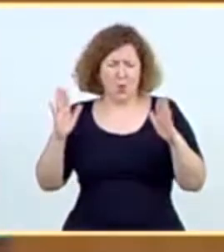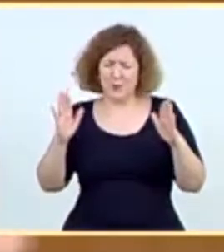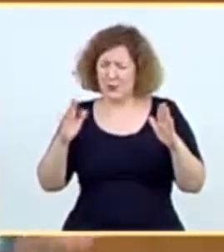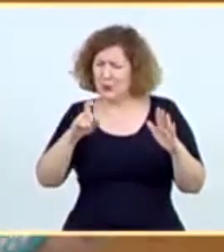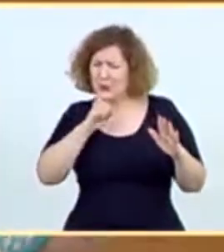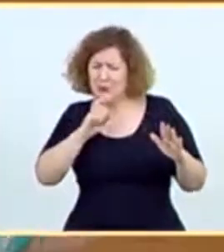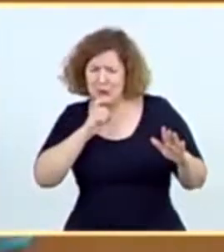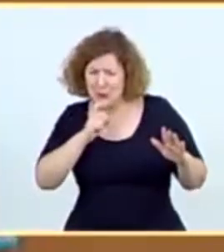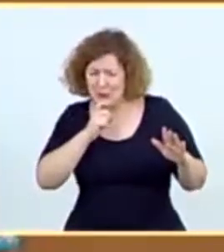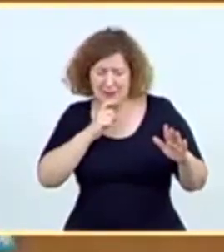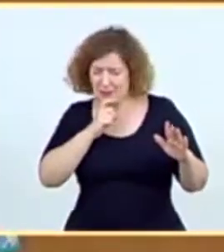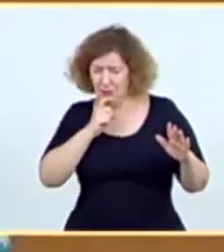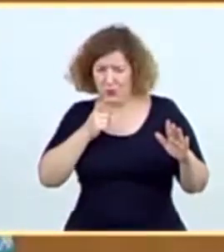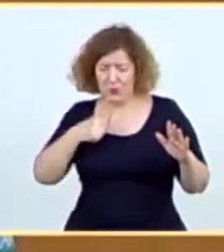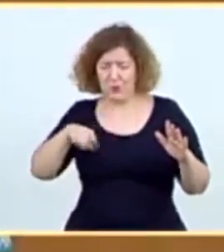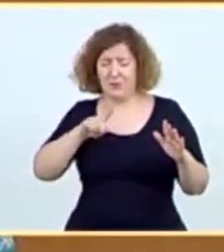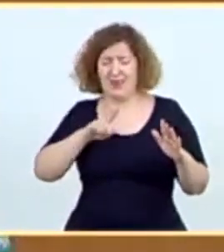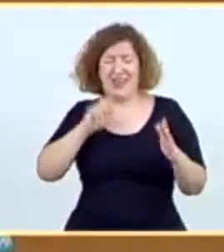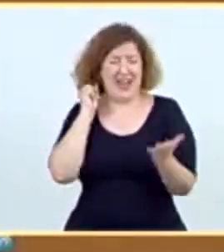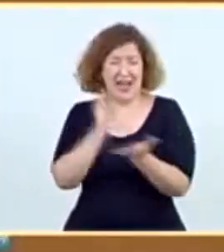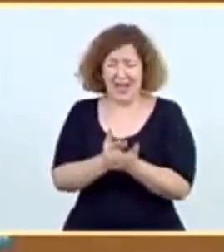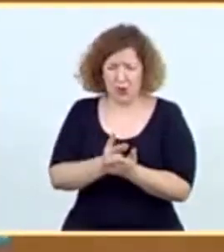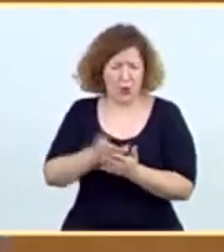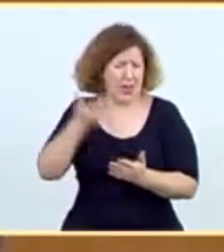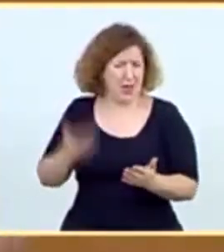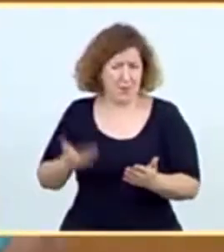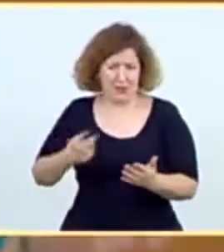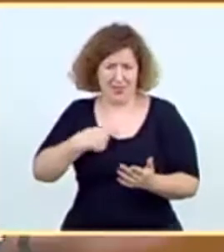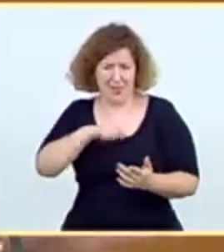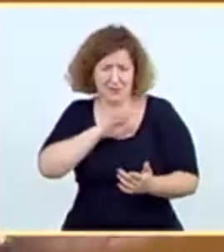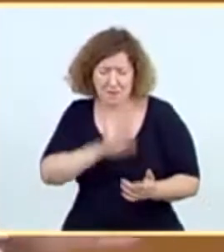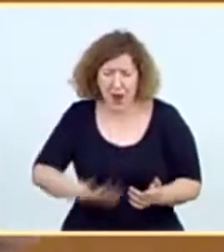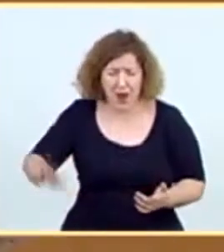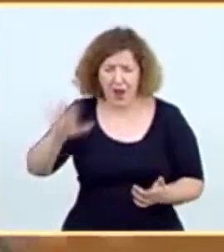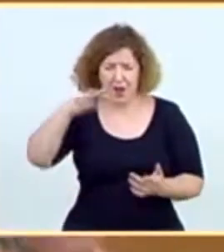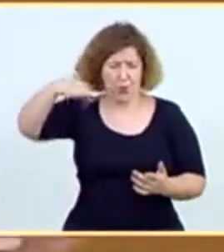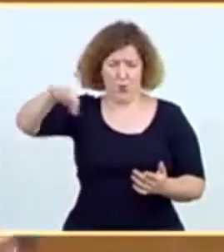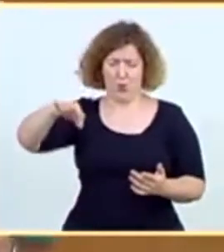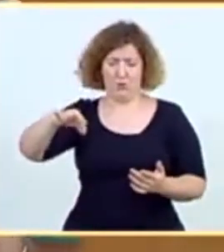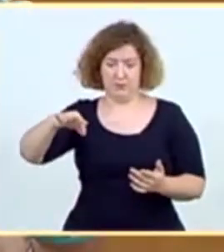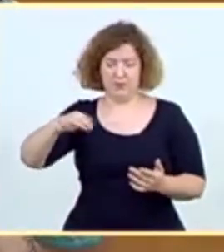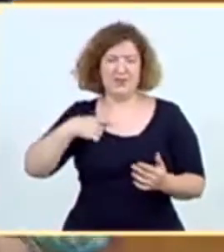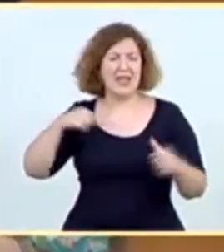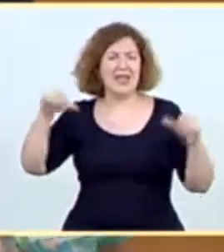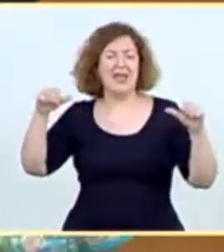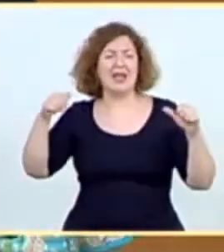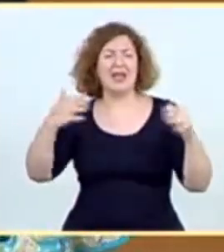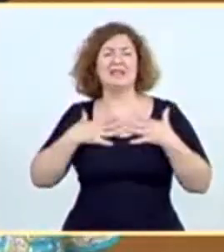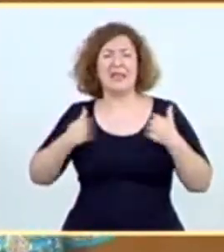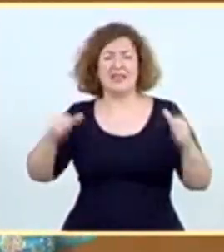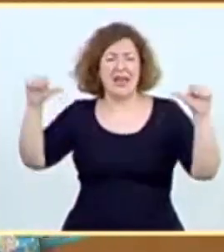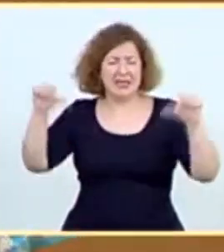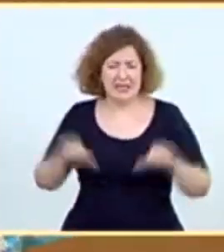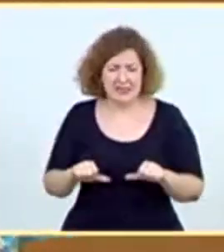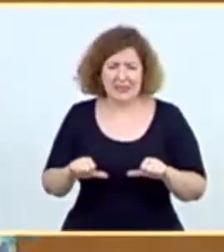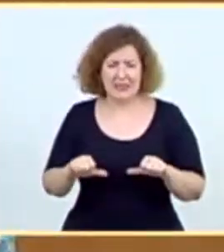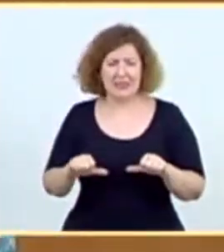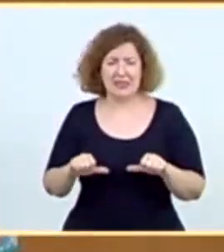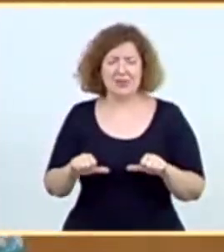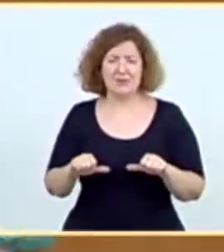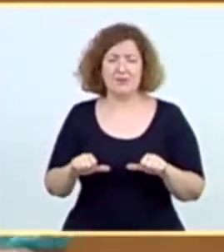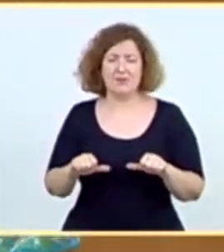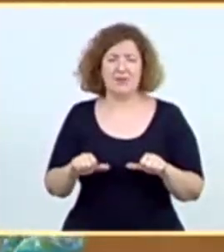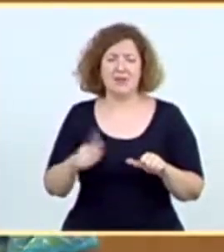en el reto mayor de país que hemos tenido sin ninguna duda. La crisis sanitaria, de la que afortunadamente estamos saliendo, pero la que nos queda abordar ahora.